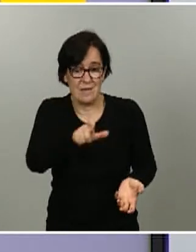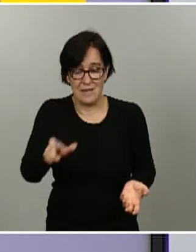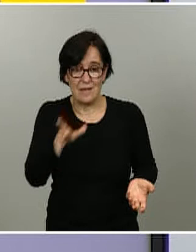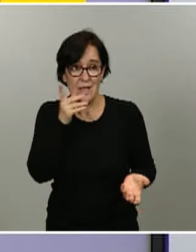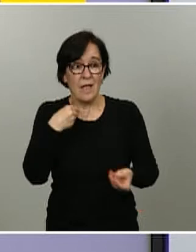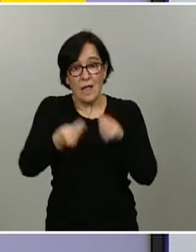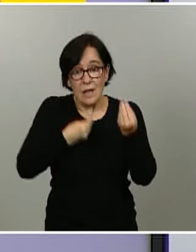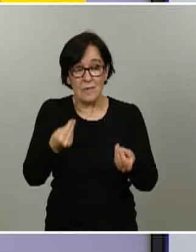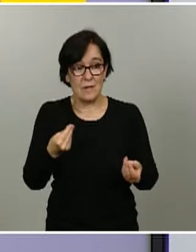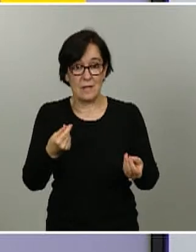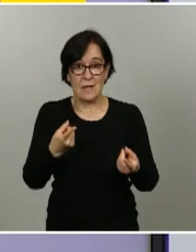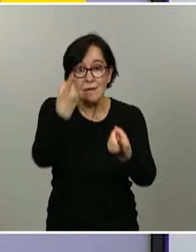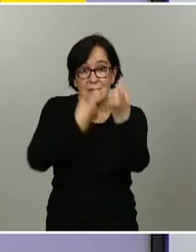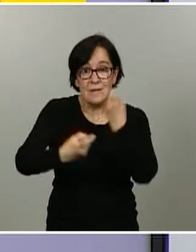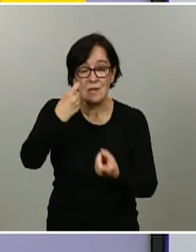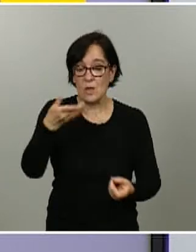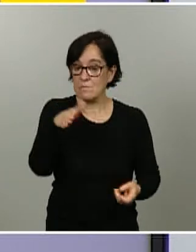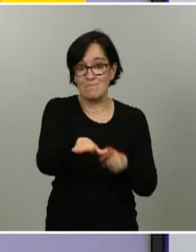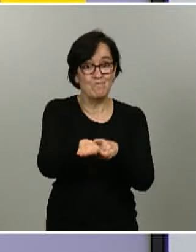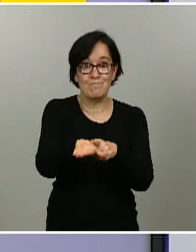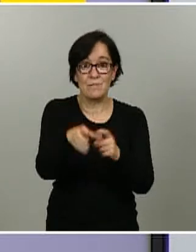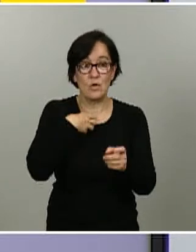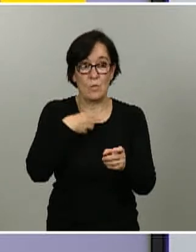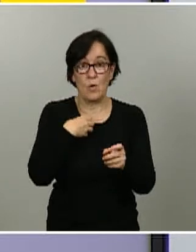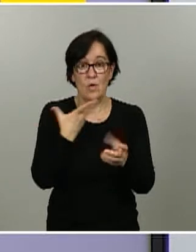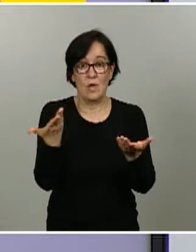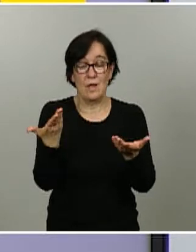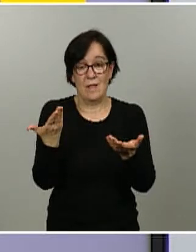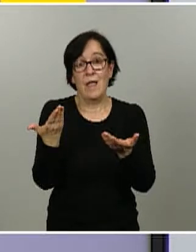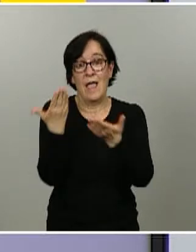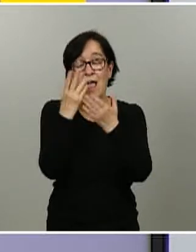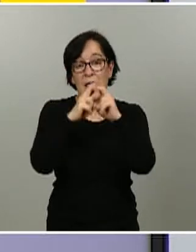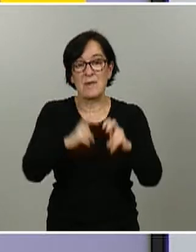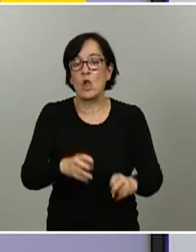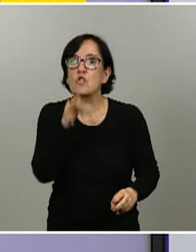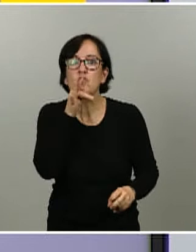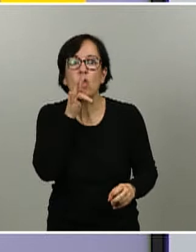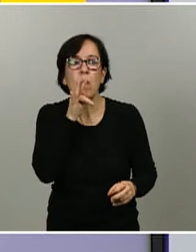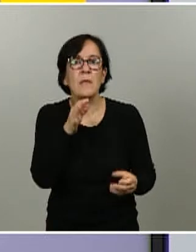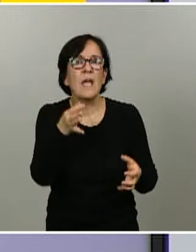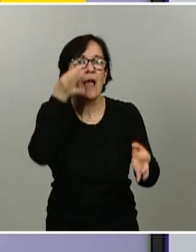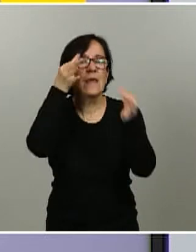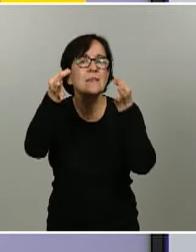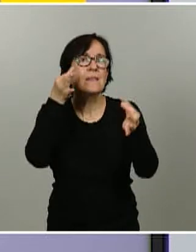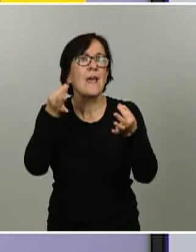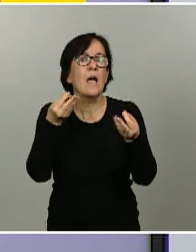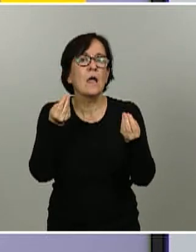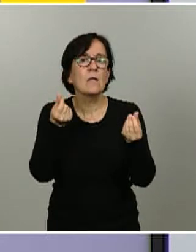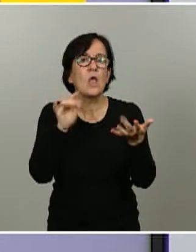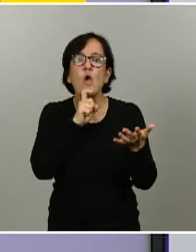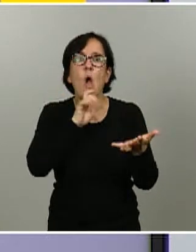encuestar y ya han fallecido no han podido formar parte del estudio y todavía no tenemos ningún dato de evolución.